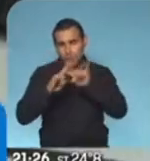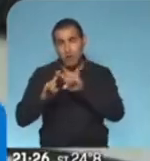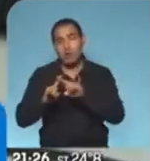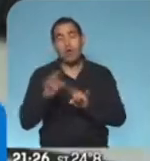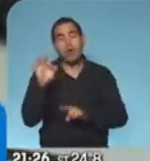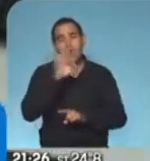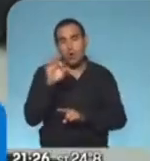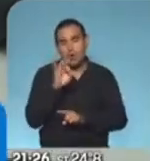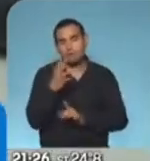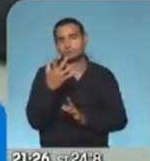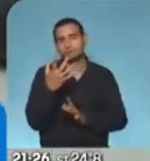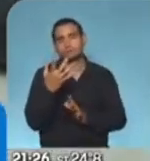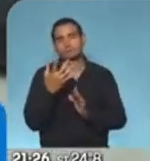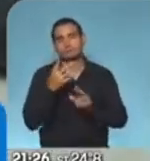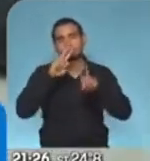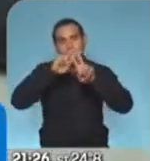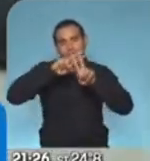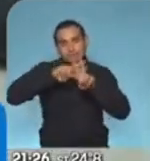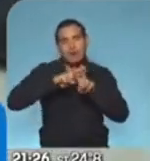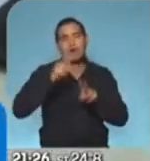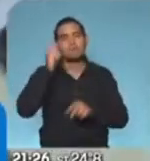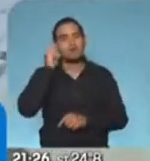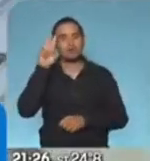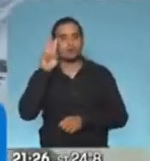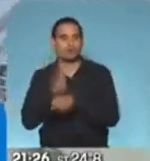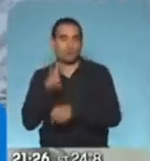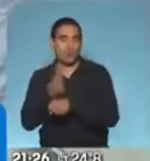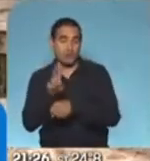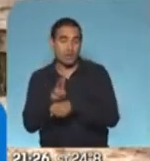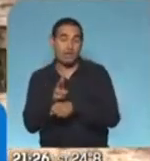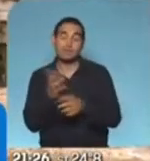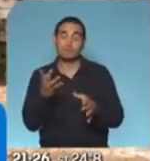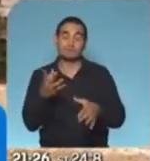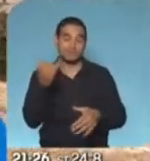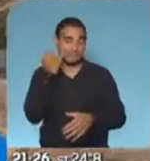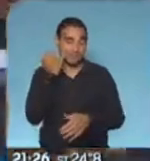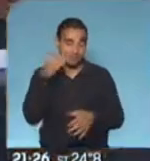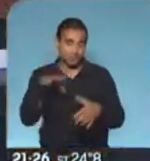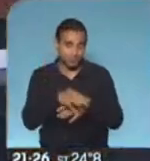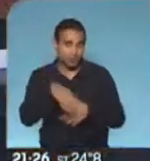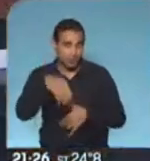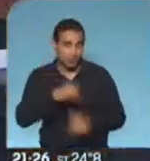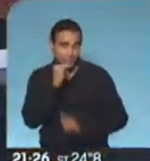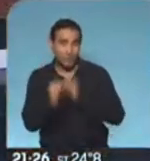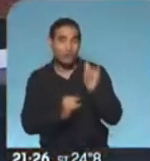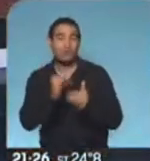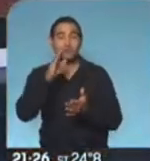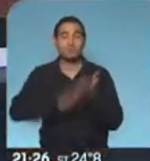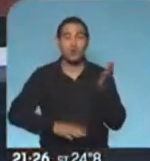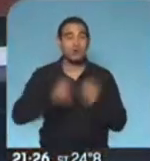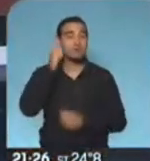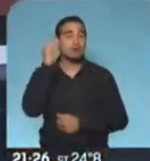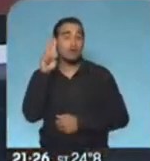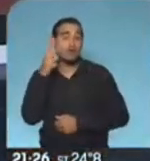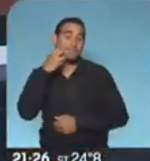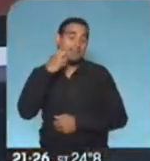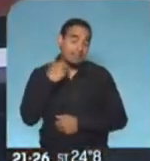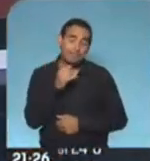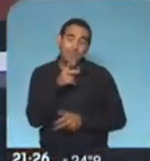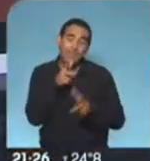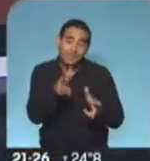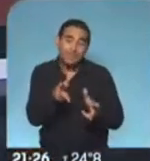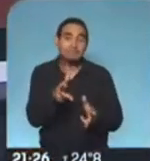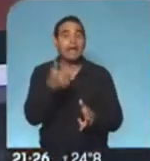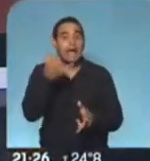de las redes sociales con el hashtag Mayores Cuidados. Y ya que estamos hablando en este caso de los adultos mayores, hay que decir que hay